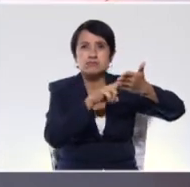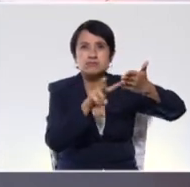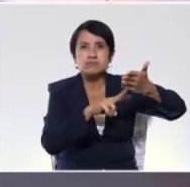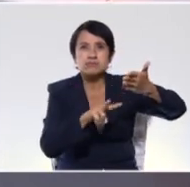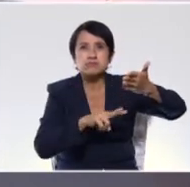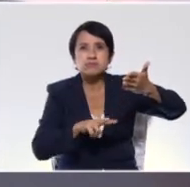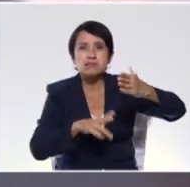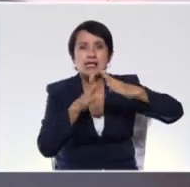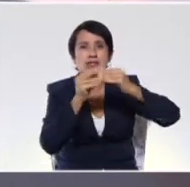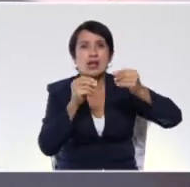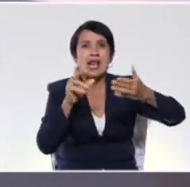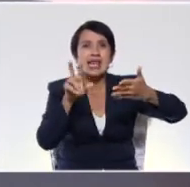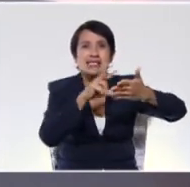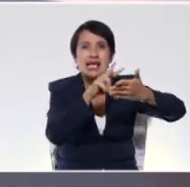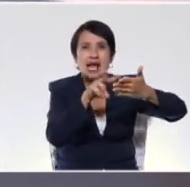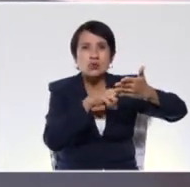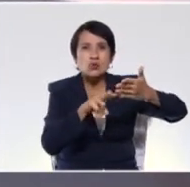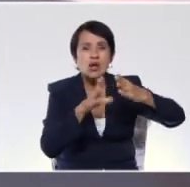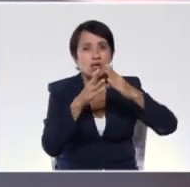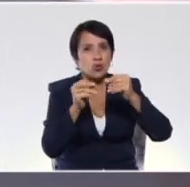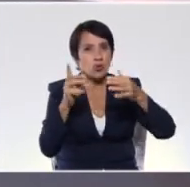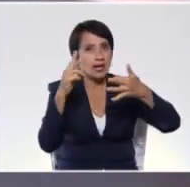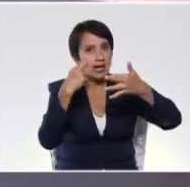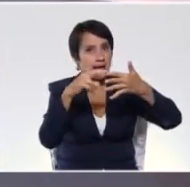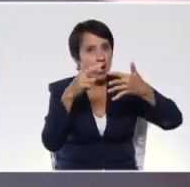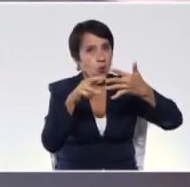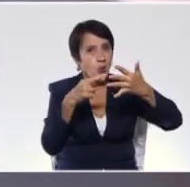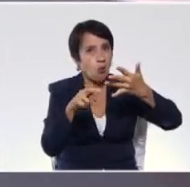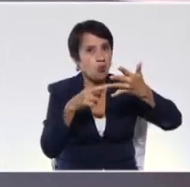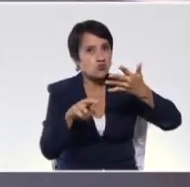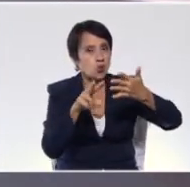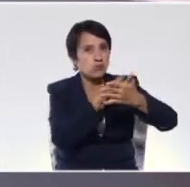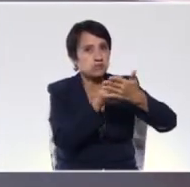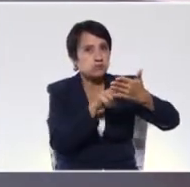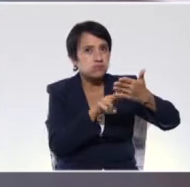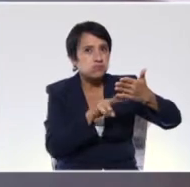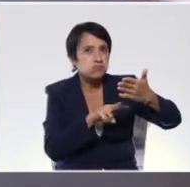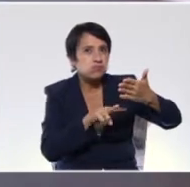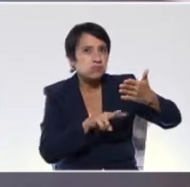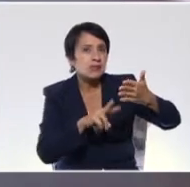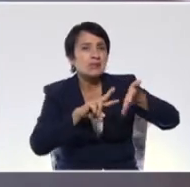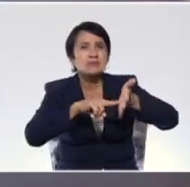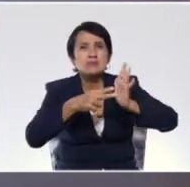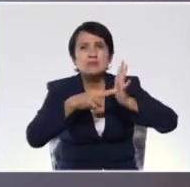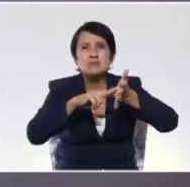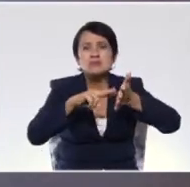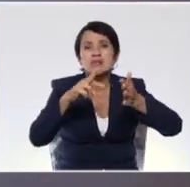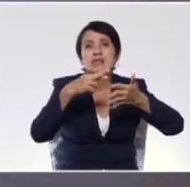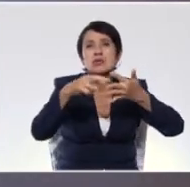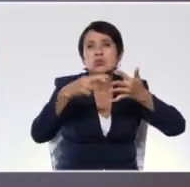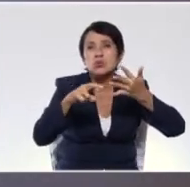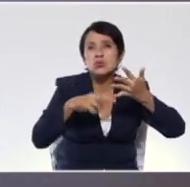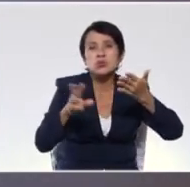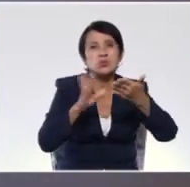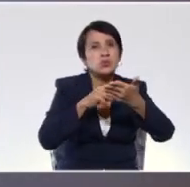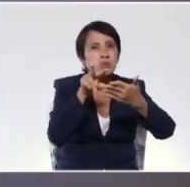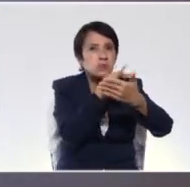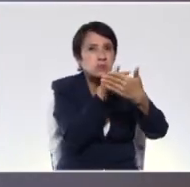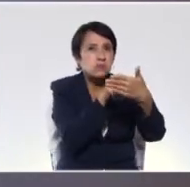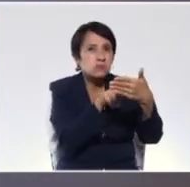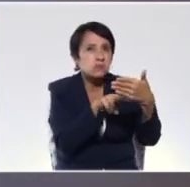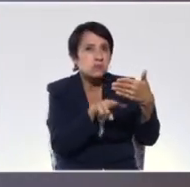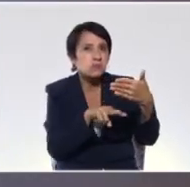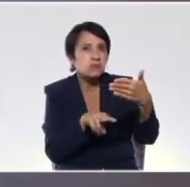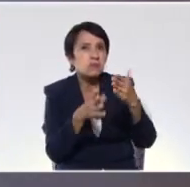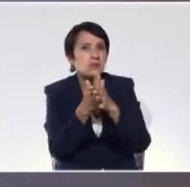clases anteriores que también hemos visto algunos recursos literarios. En este caso vamos a recordar un poco qué son los recursos literarios. Y los recursos literarios son